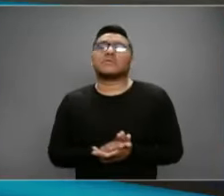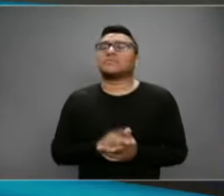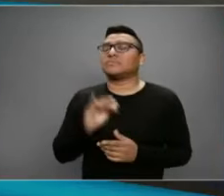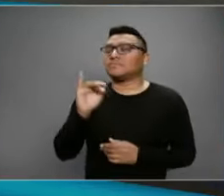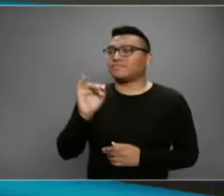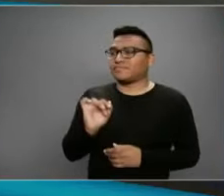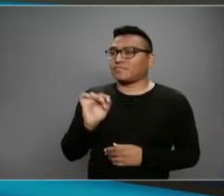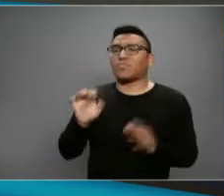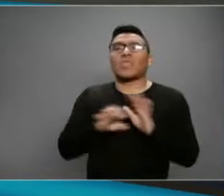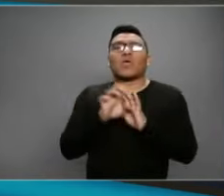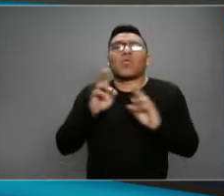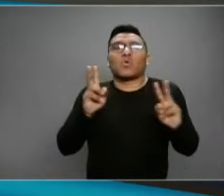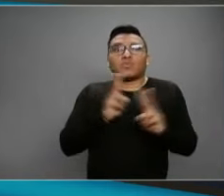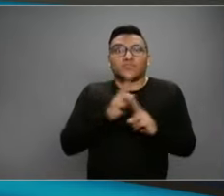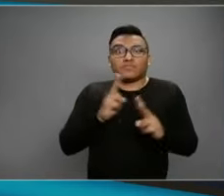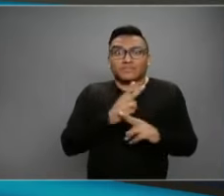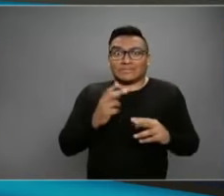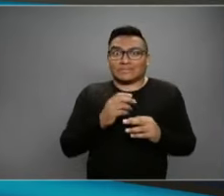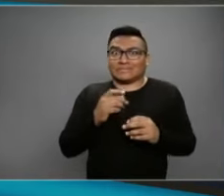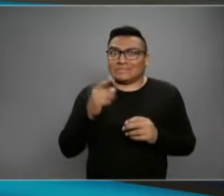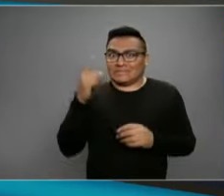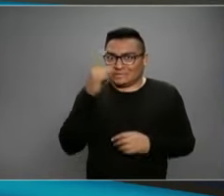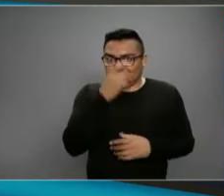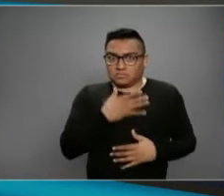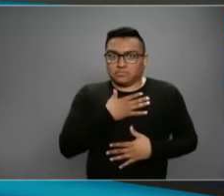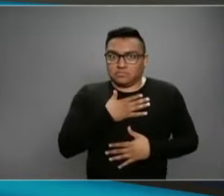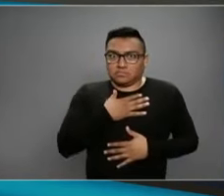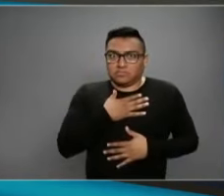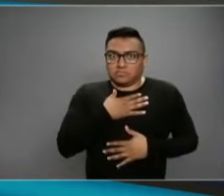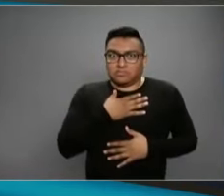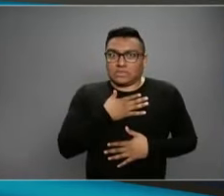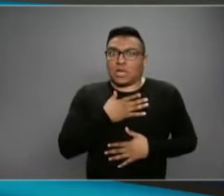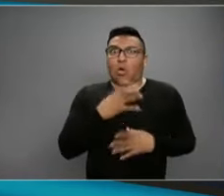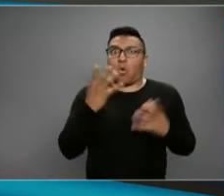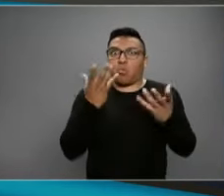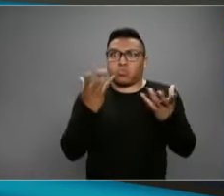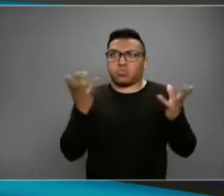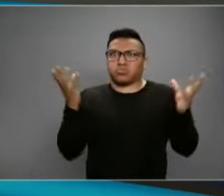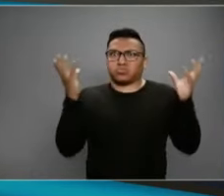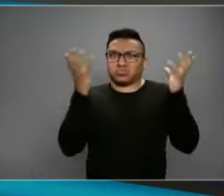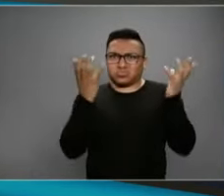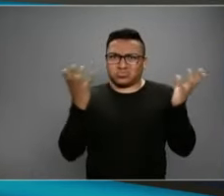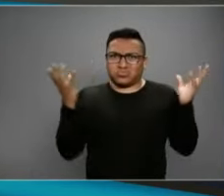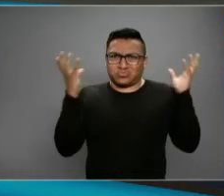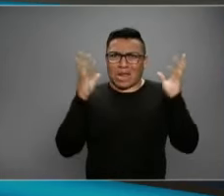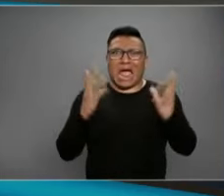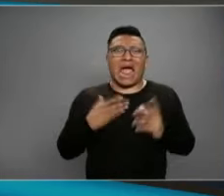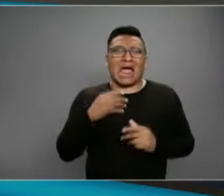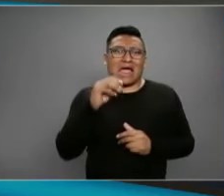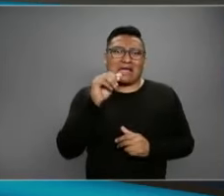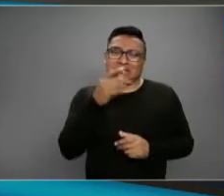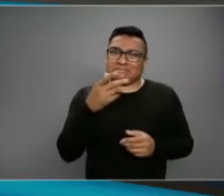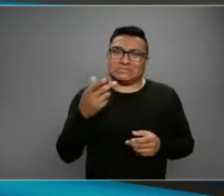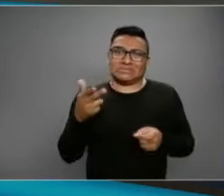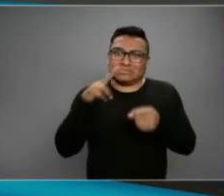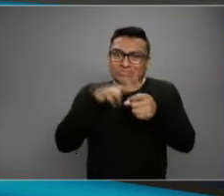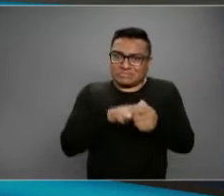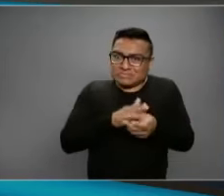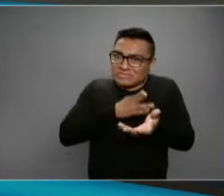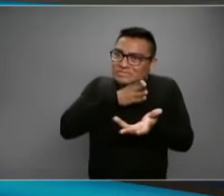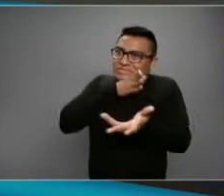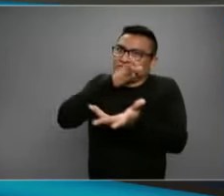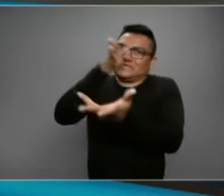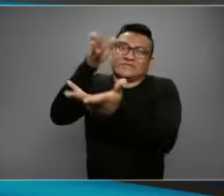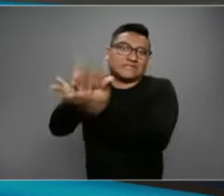fuerte, hay que solicitar el servicio de ambulancia y que lo lleven al hospital que le corresponda.